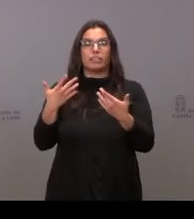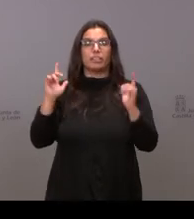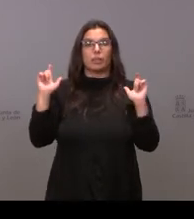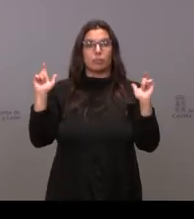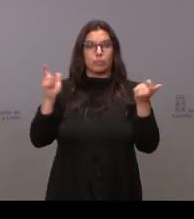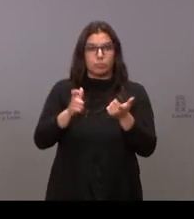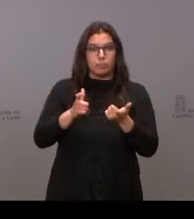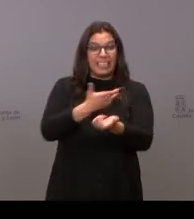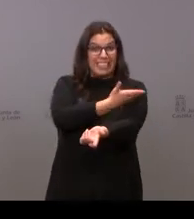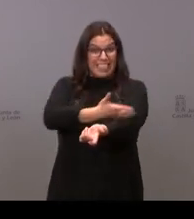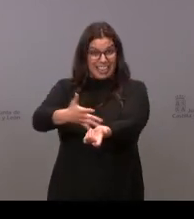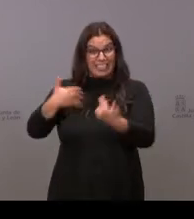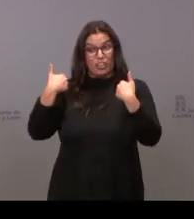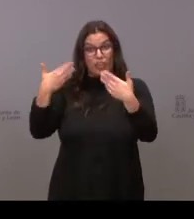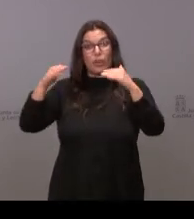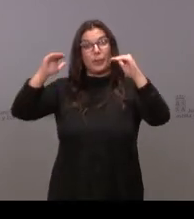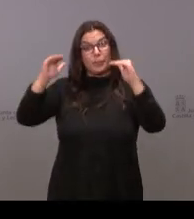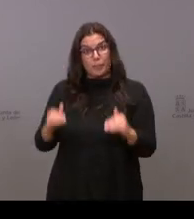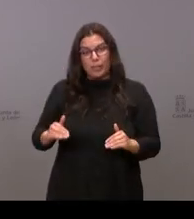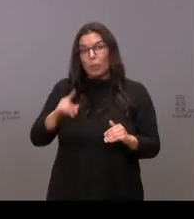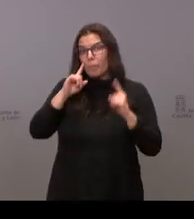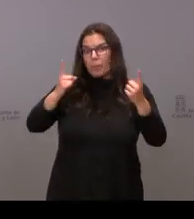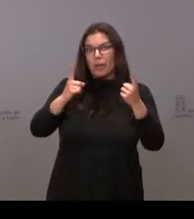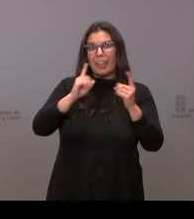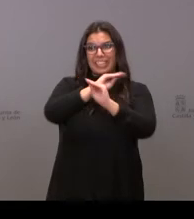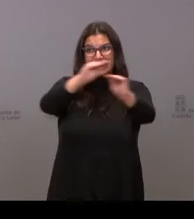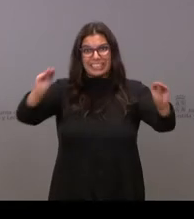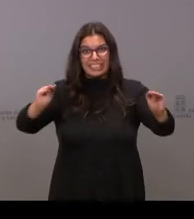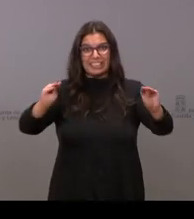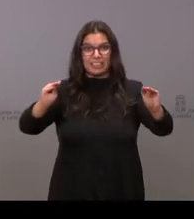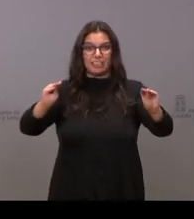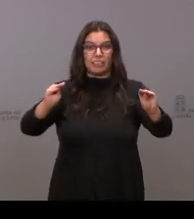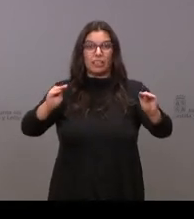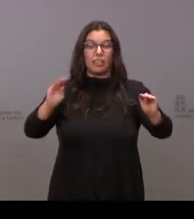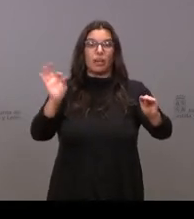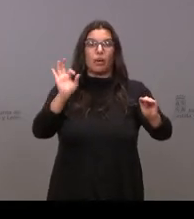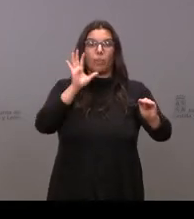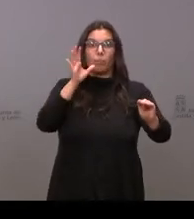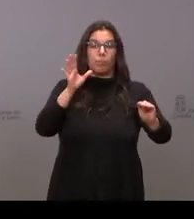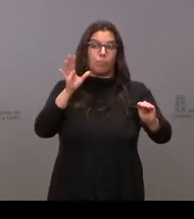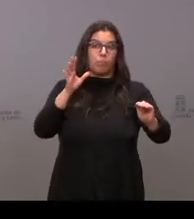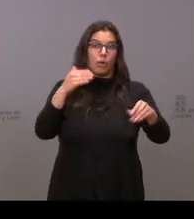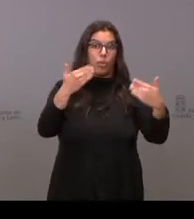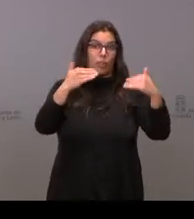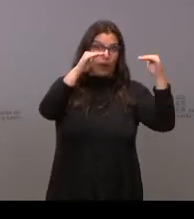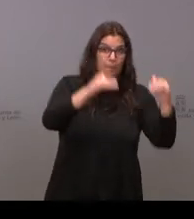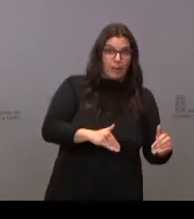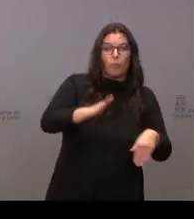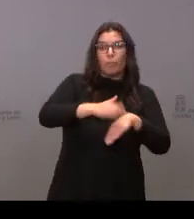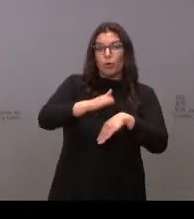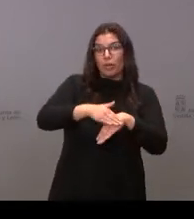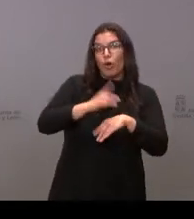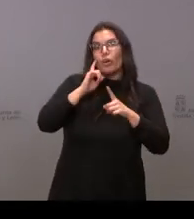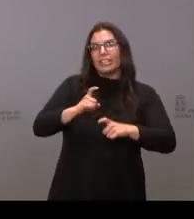primera vez que se hacen este tipo de llamamientos a la población que vaya a donar. No sé si ha caído tanto las donaciones y por qué y cómo se podría